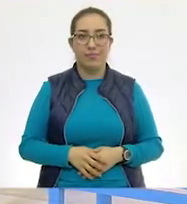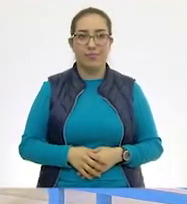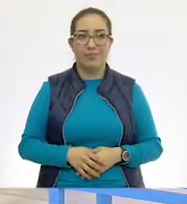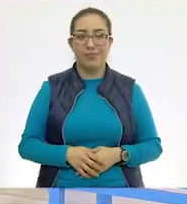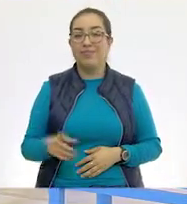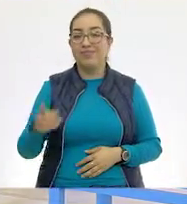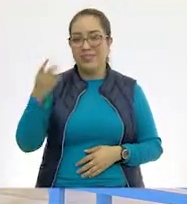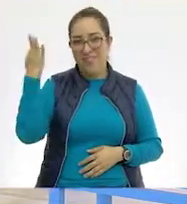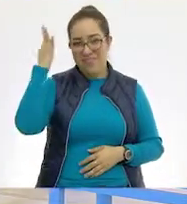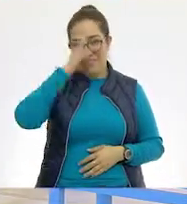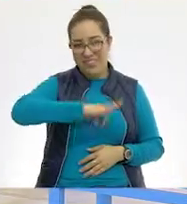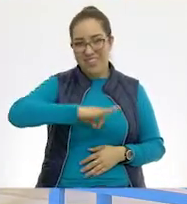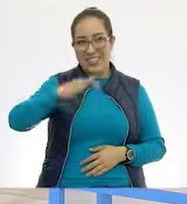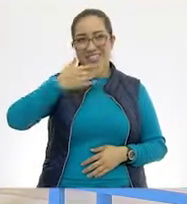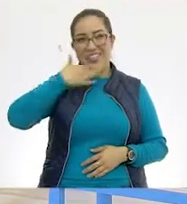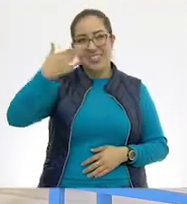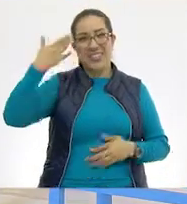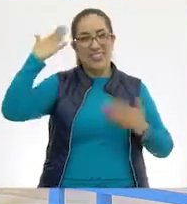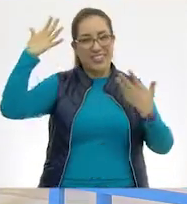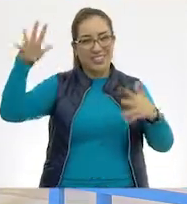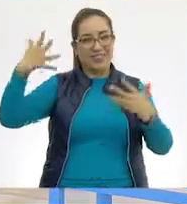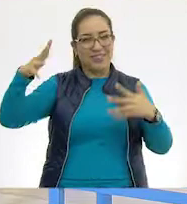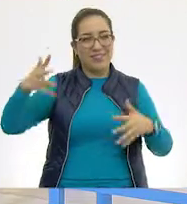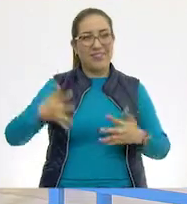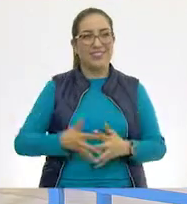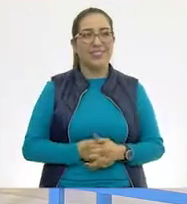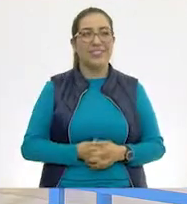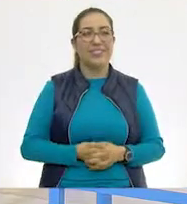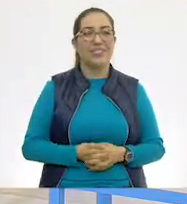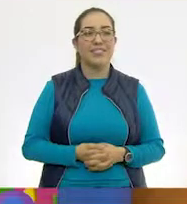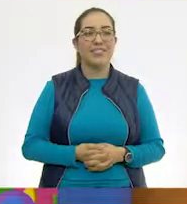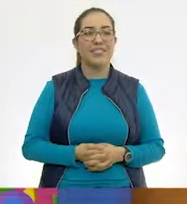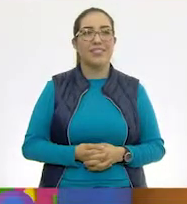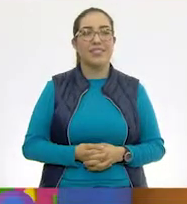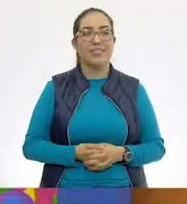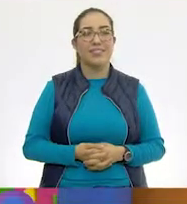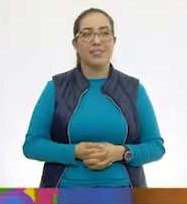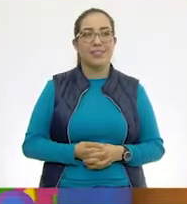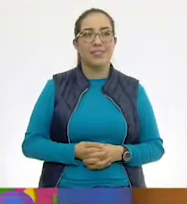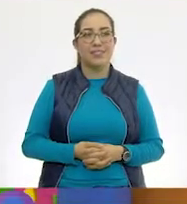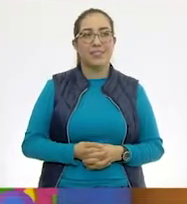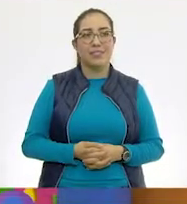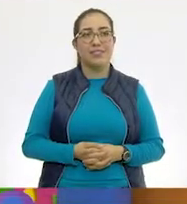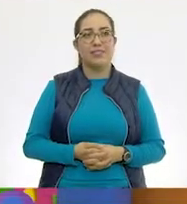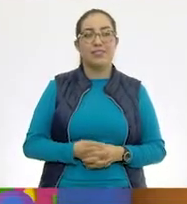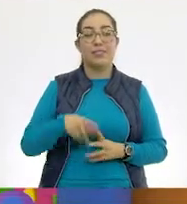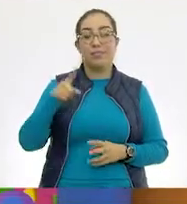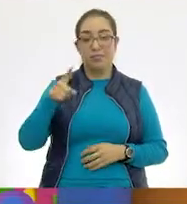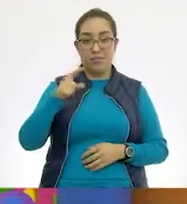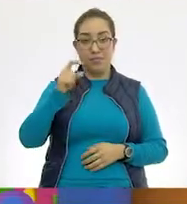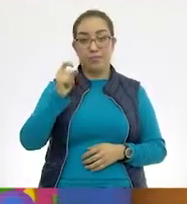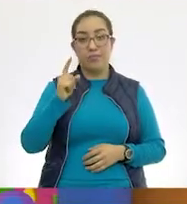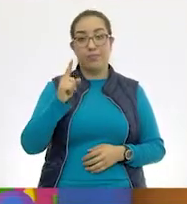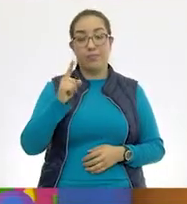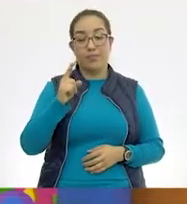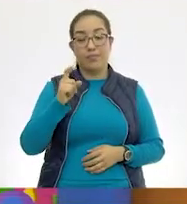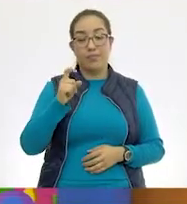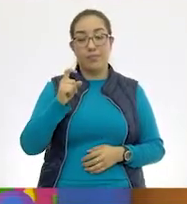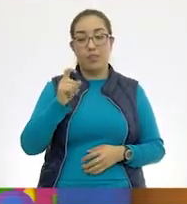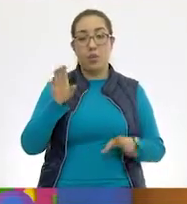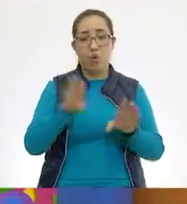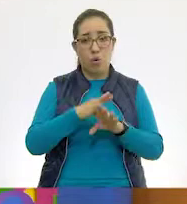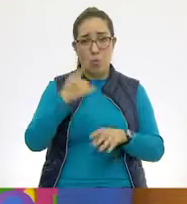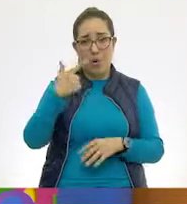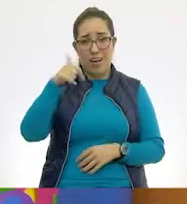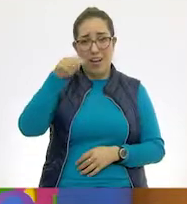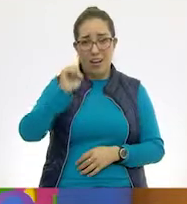¡Falso! Muy bien, muy bien. Ok, siguiente, siguiente, siguiente. Realizan el intercambio de gases a través